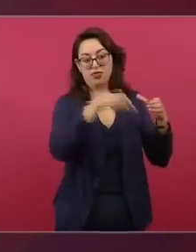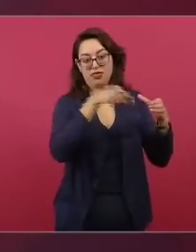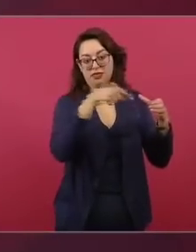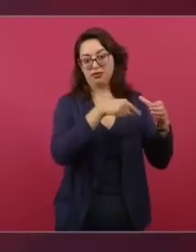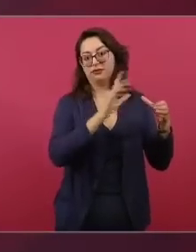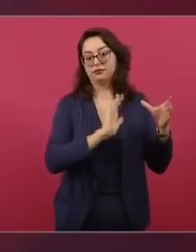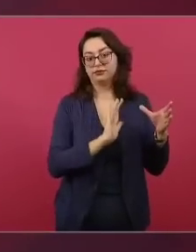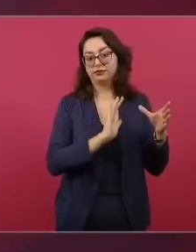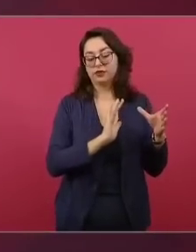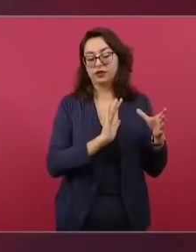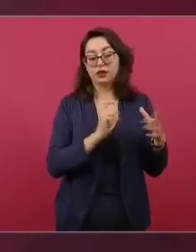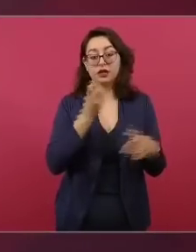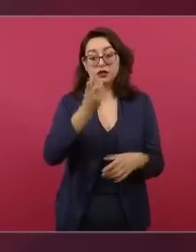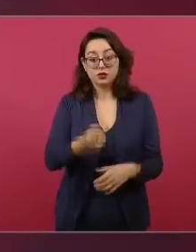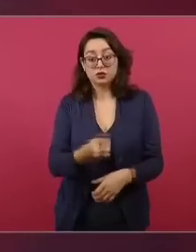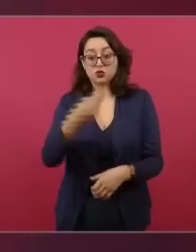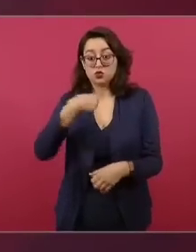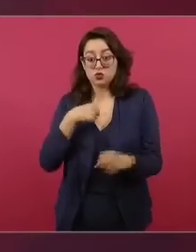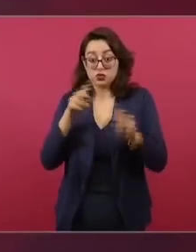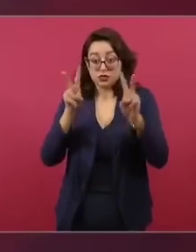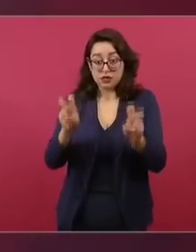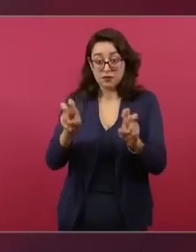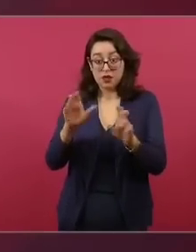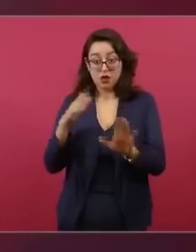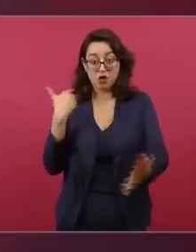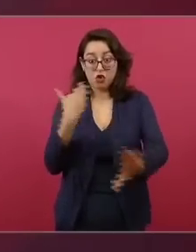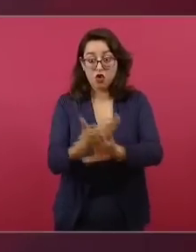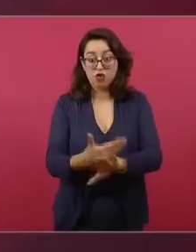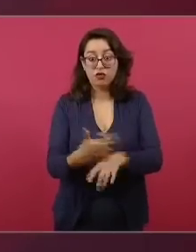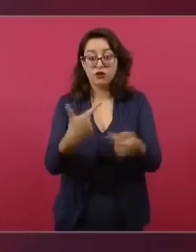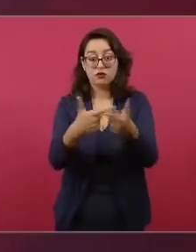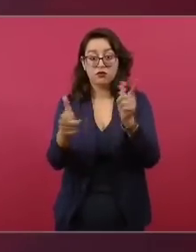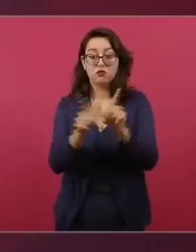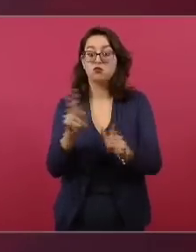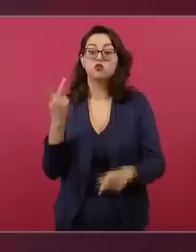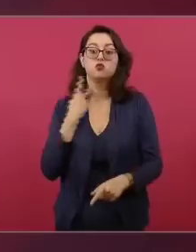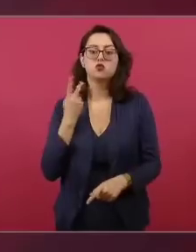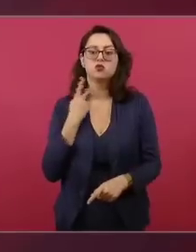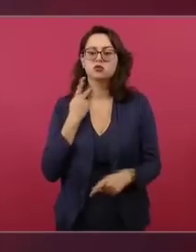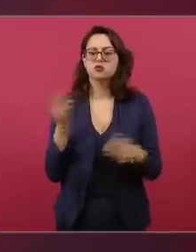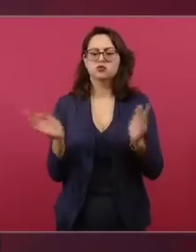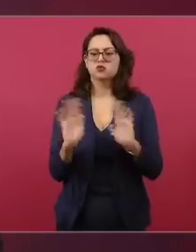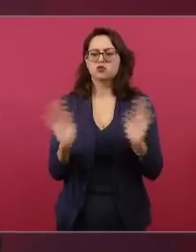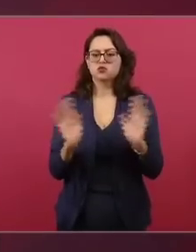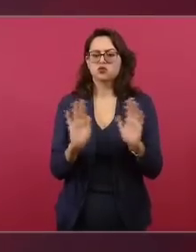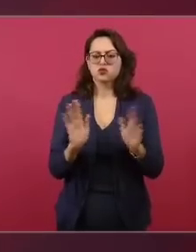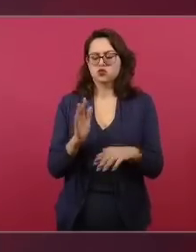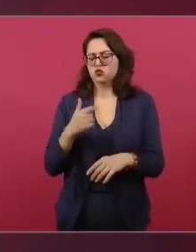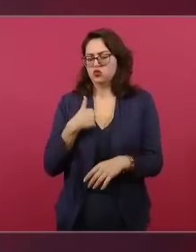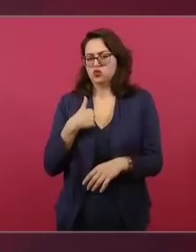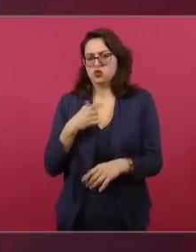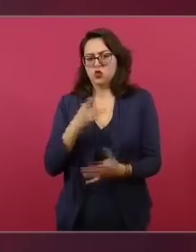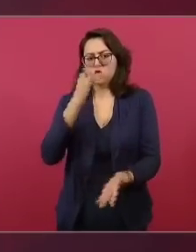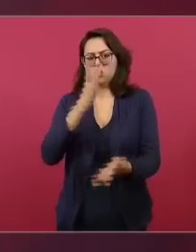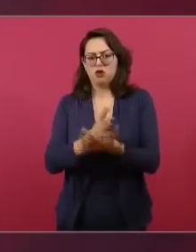cuestionando a los partidos. No, estoy dando a conocer un fenómeno